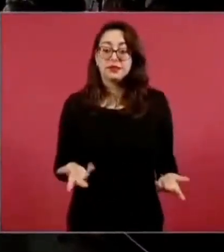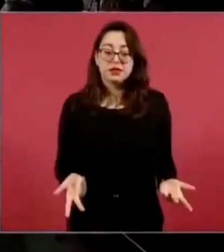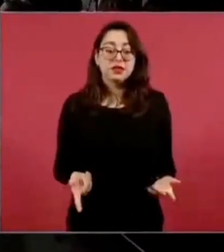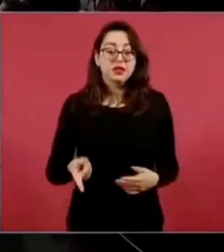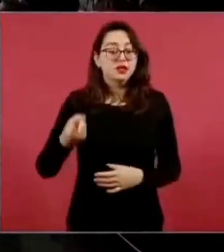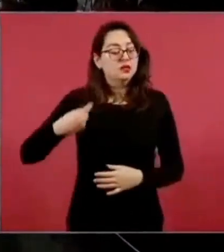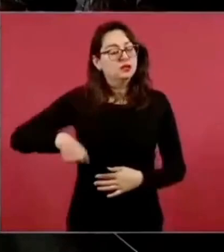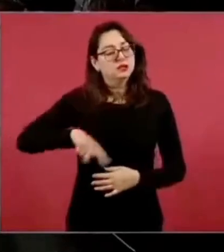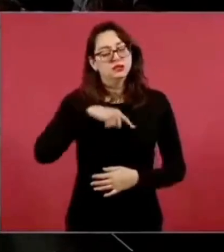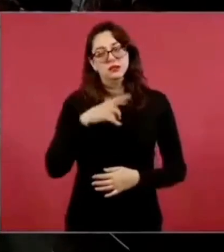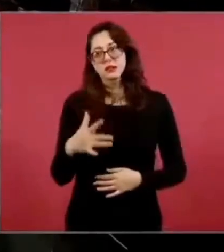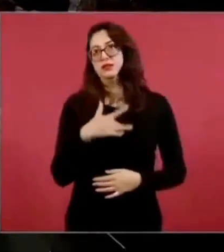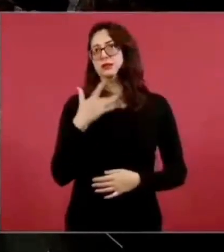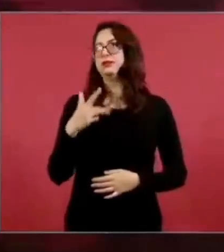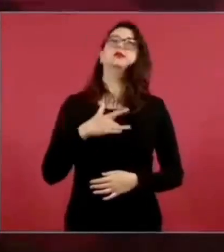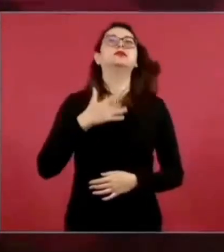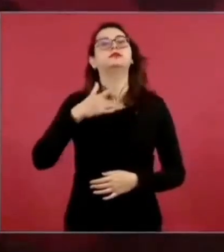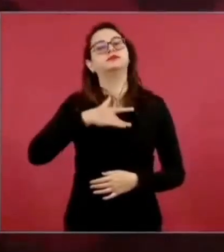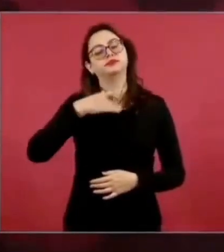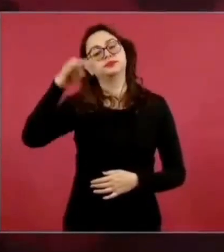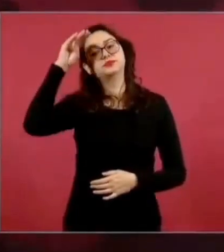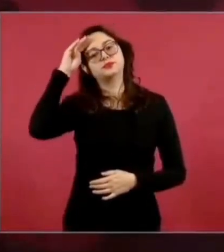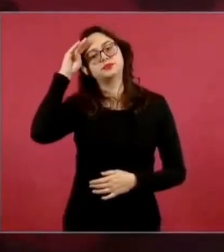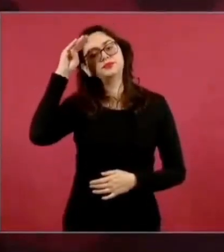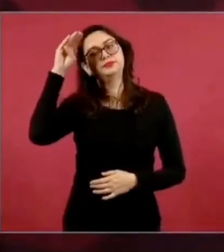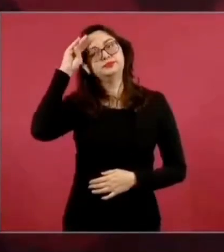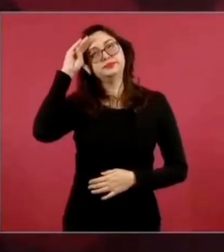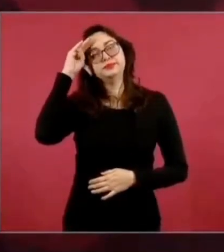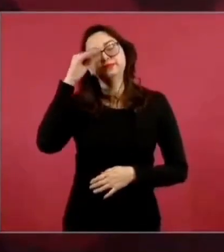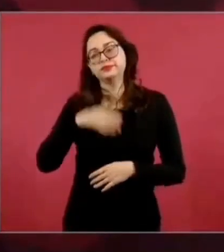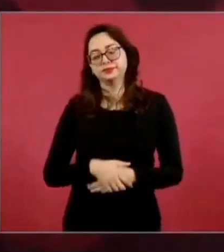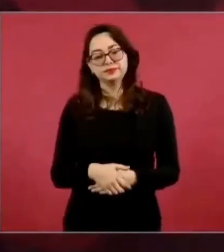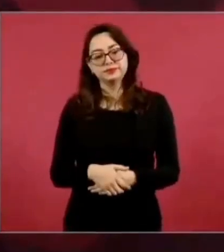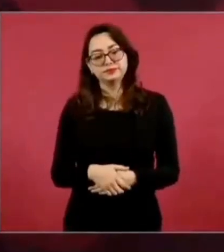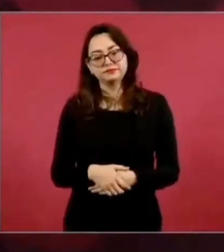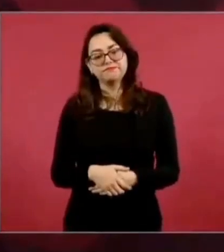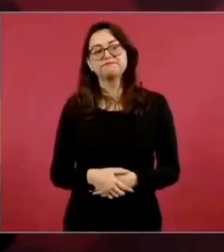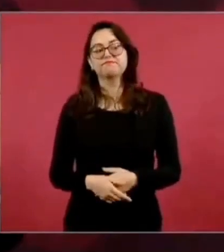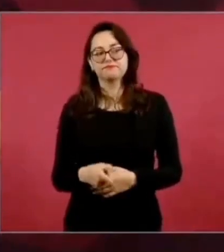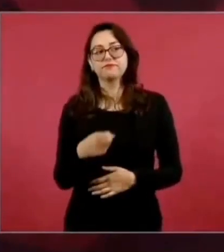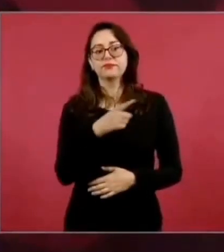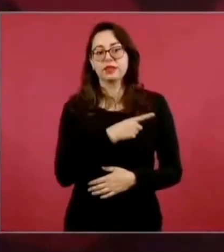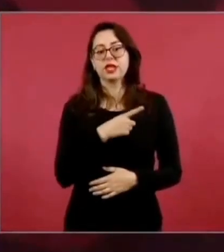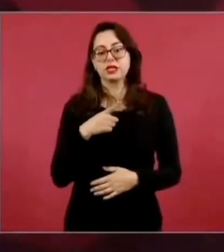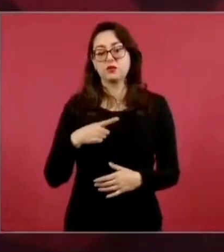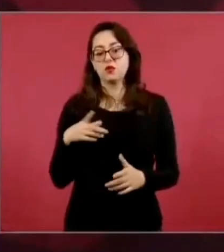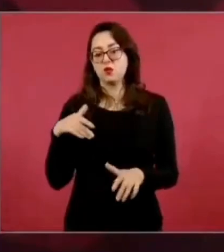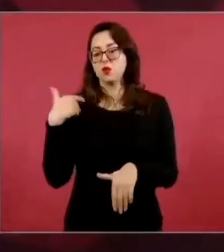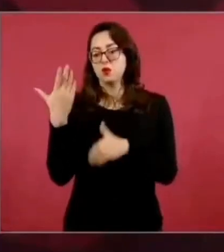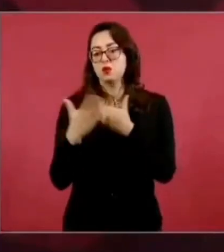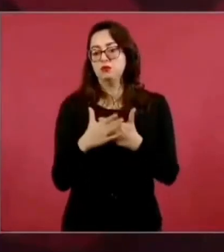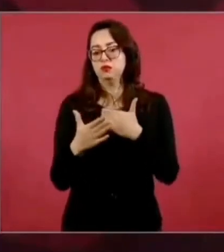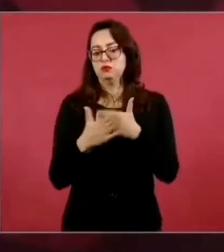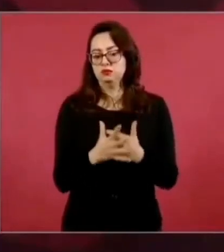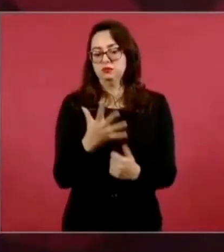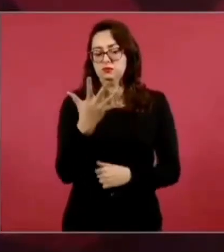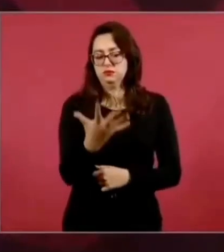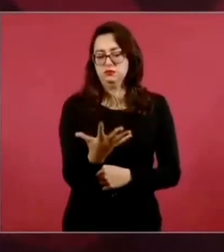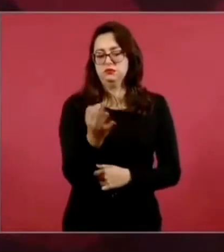considerando el que voy a enviar en el paquete del día 5